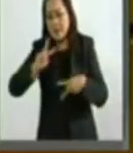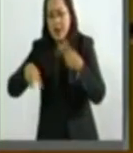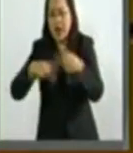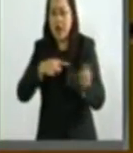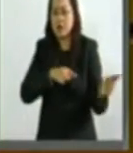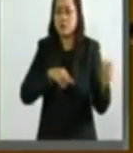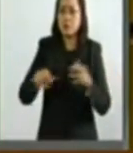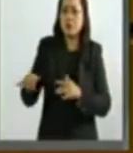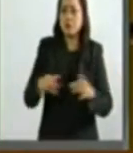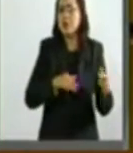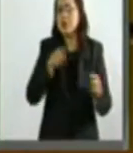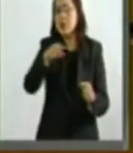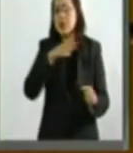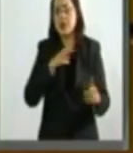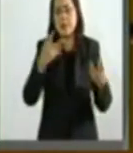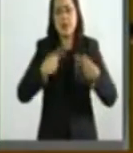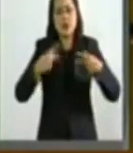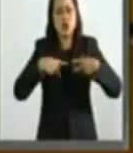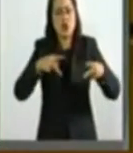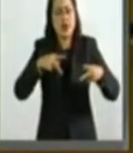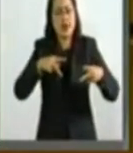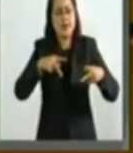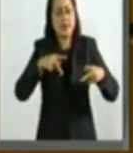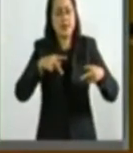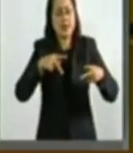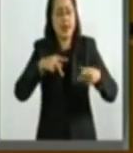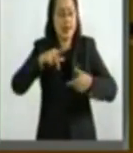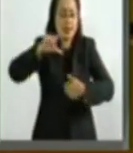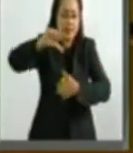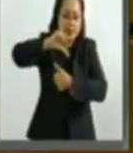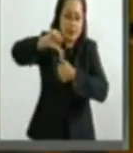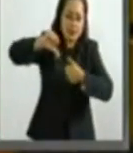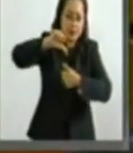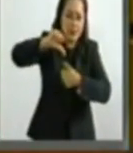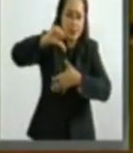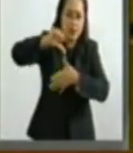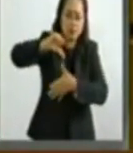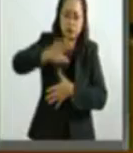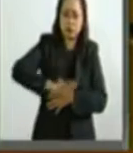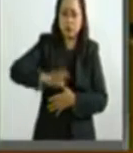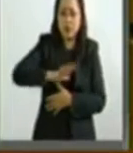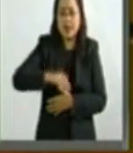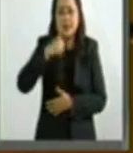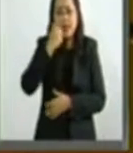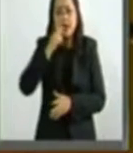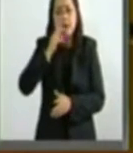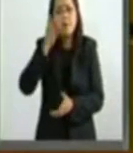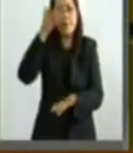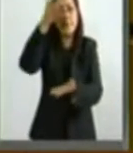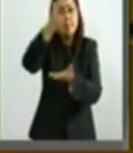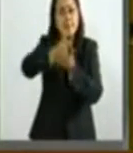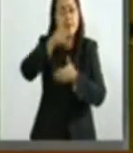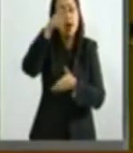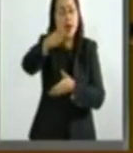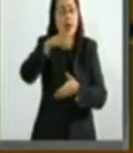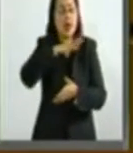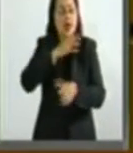migrantes de Centro y Sudamérica. Ellos buscan llegar a los Estados Unidos